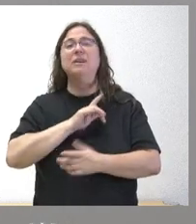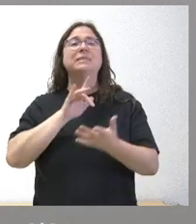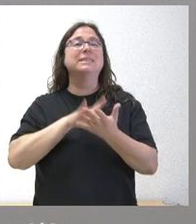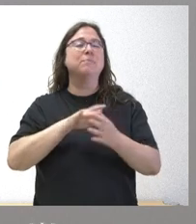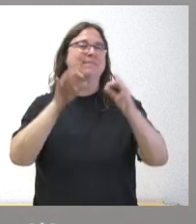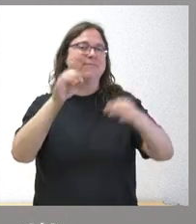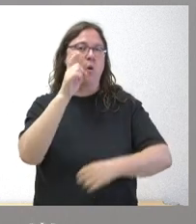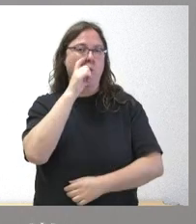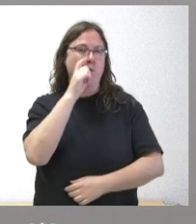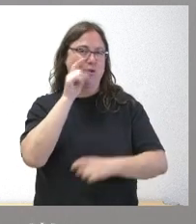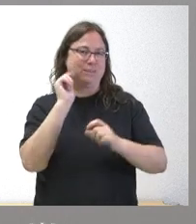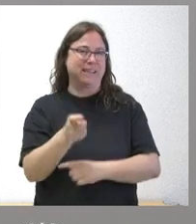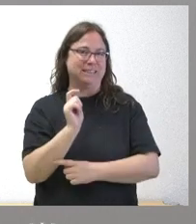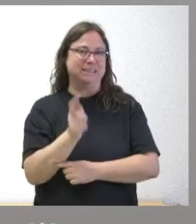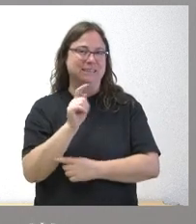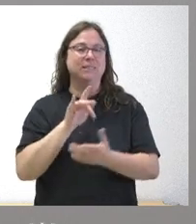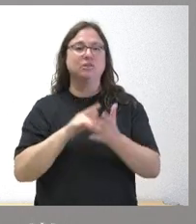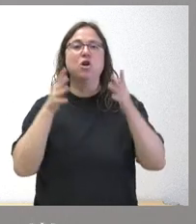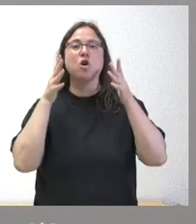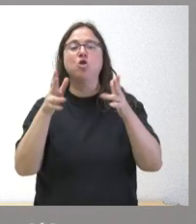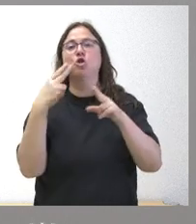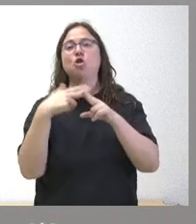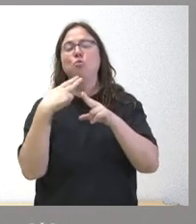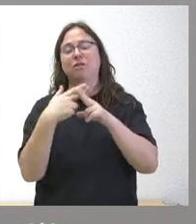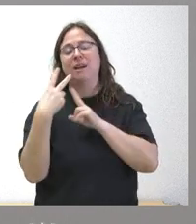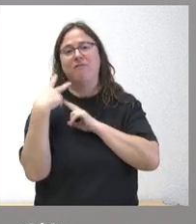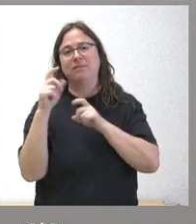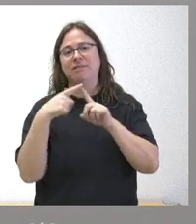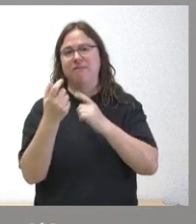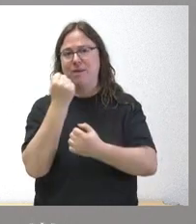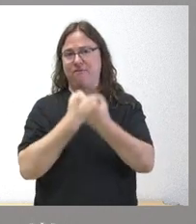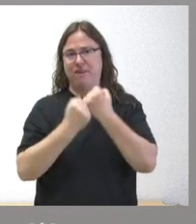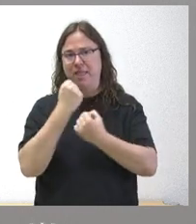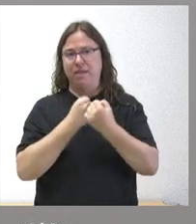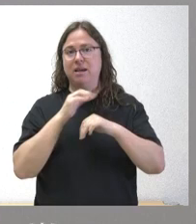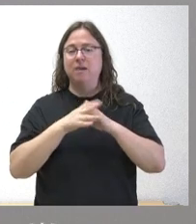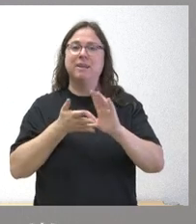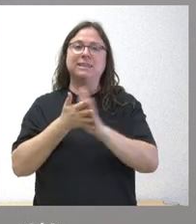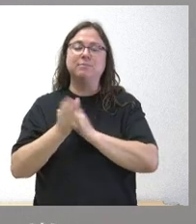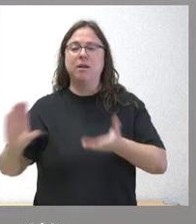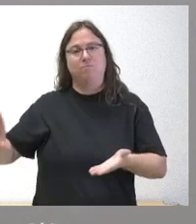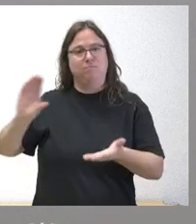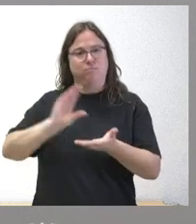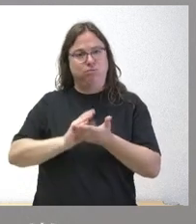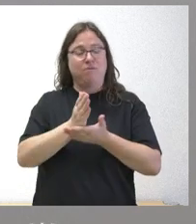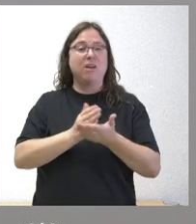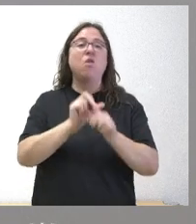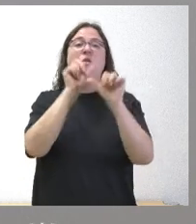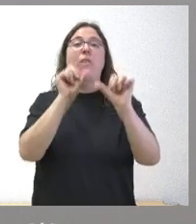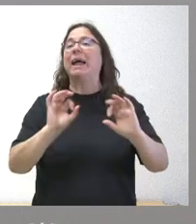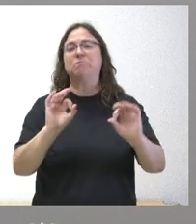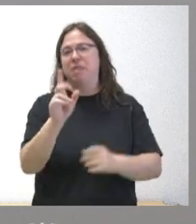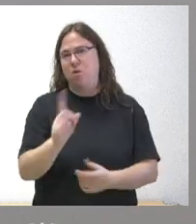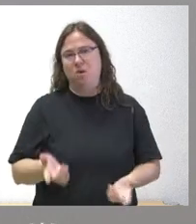siempre hay este Consejo de Política Fiscal y Financiera para informar sobre las entregas a cuenta y el modelo por tanto no se hace nada especial